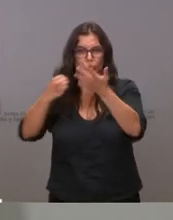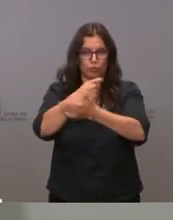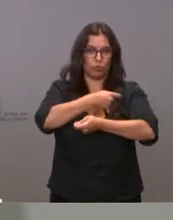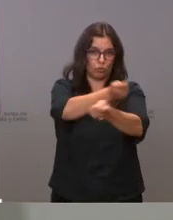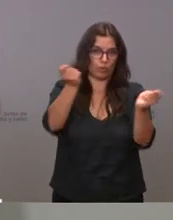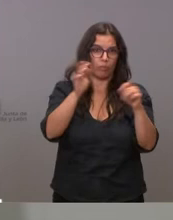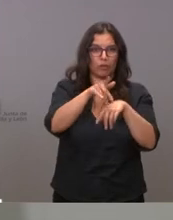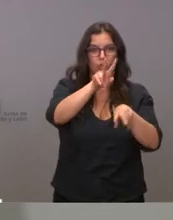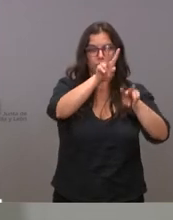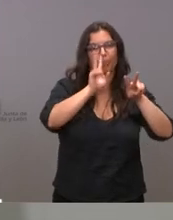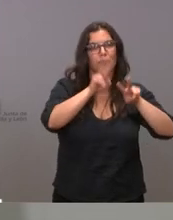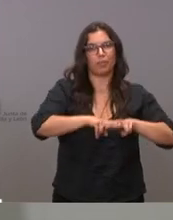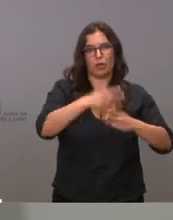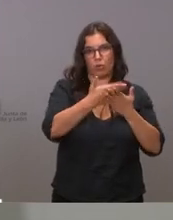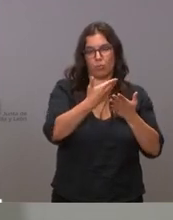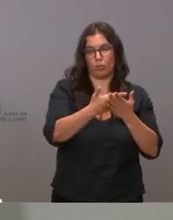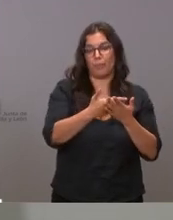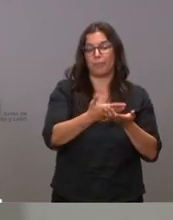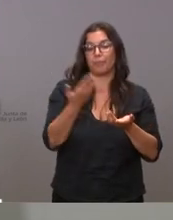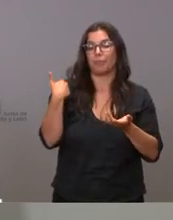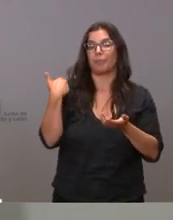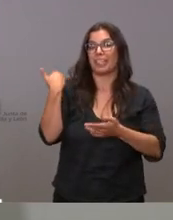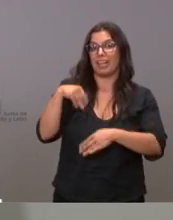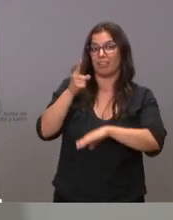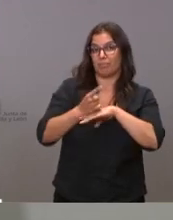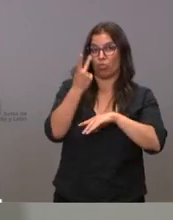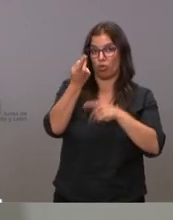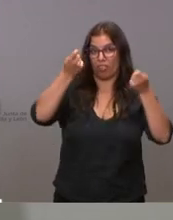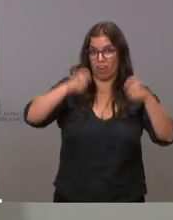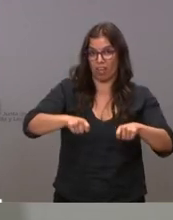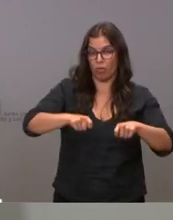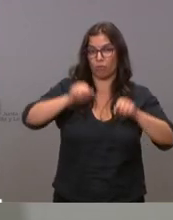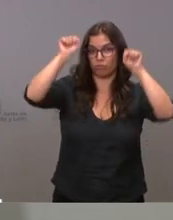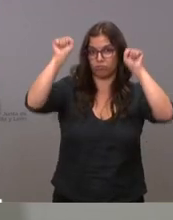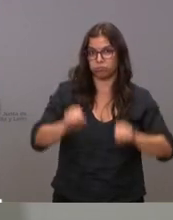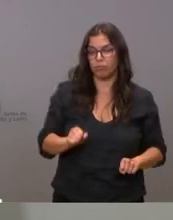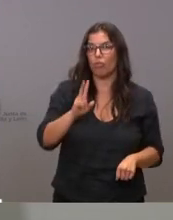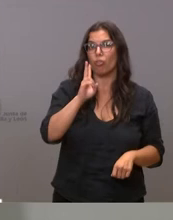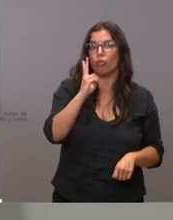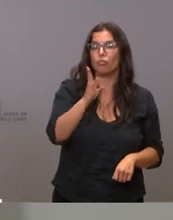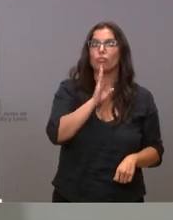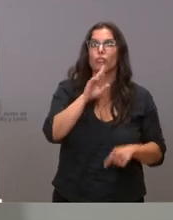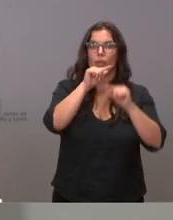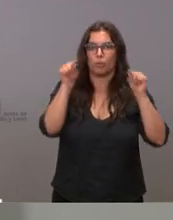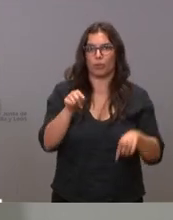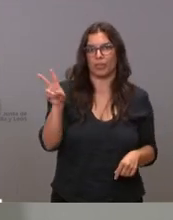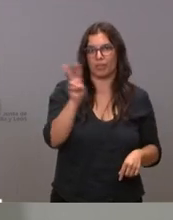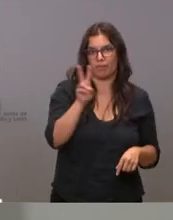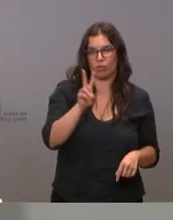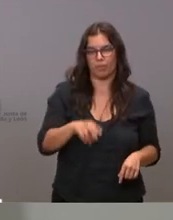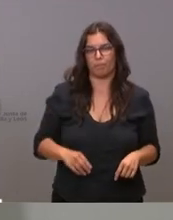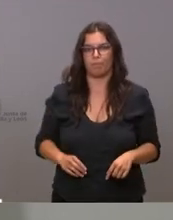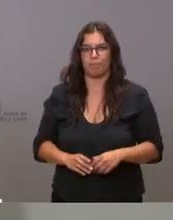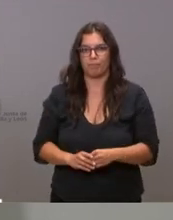que pueda usted comprobarlo sobre dónde van a cerrarse estos dos locales va a ser en la provincia de Valladolid los dos primeros